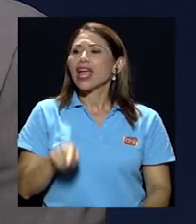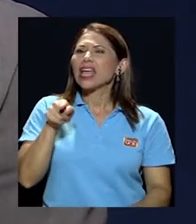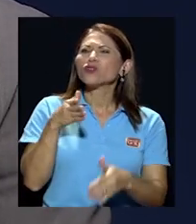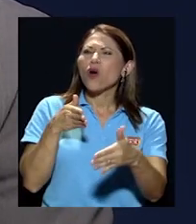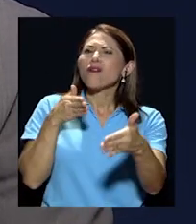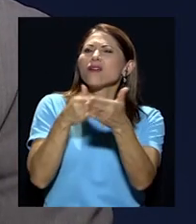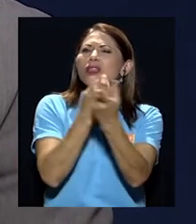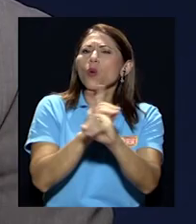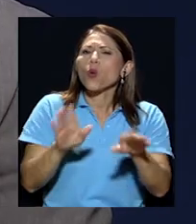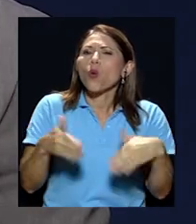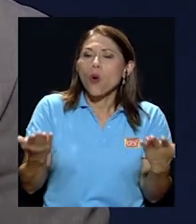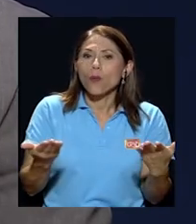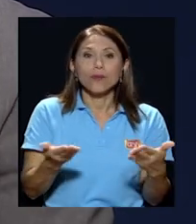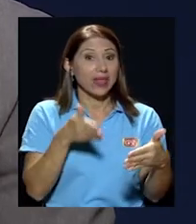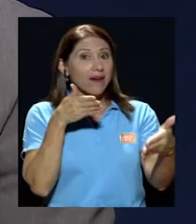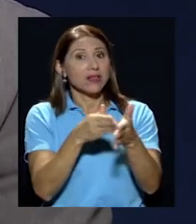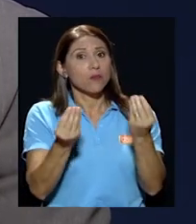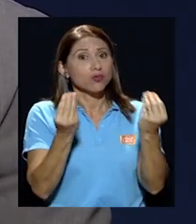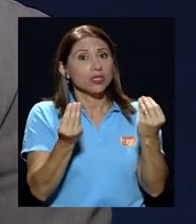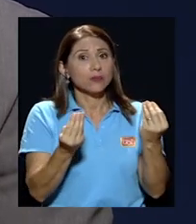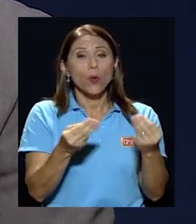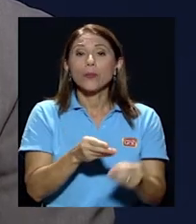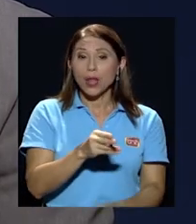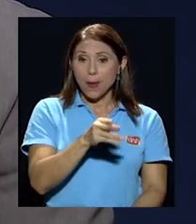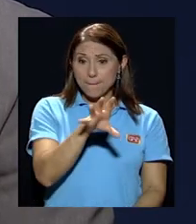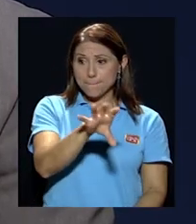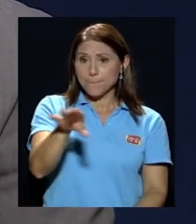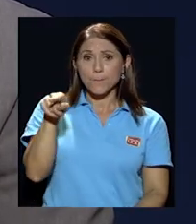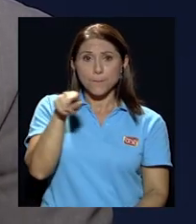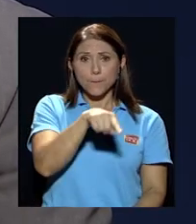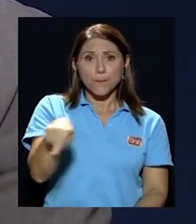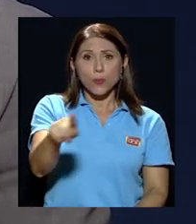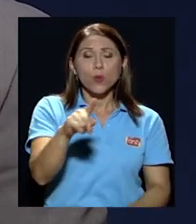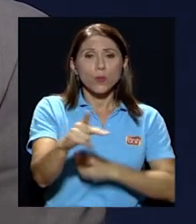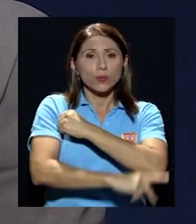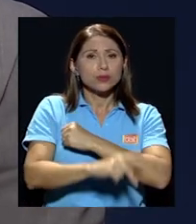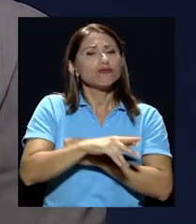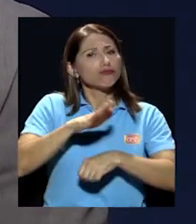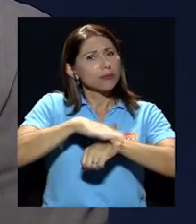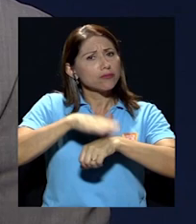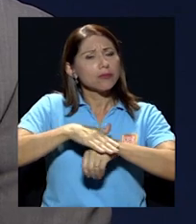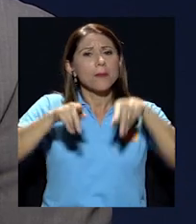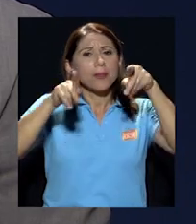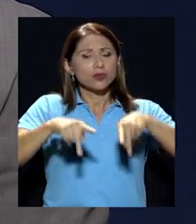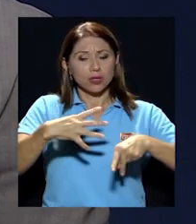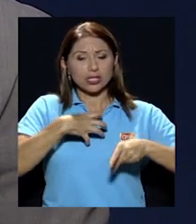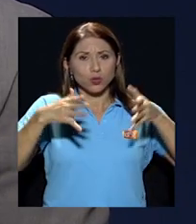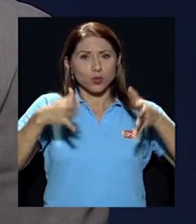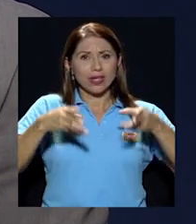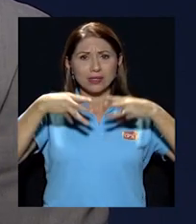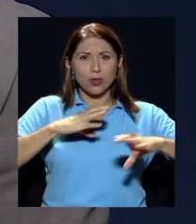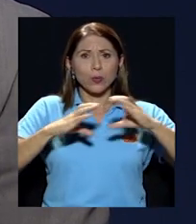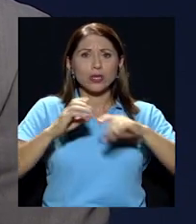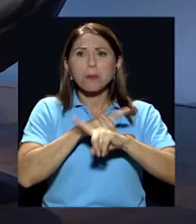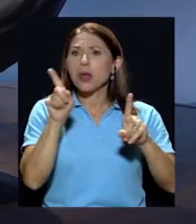afecta muchísimo ¿y cómo los propios estados han permitido que existan personas que sean dueñas de medios que no dan la cara?